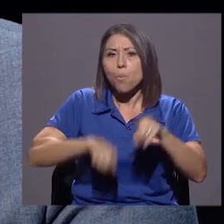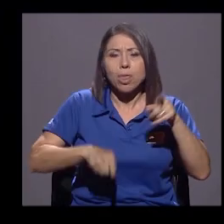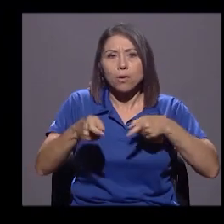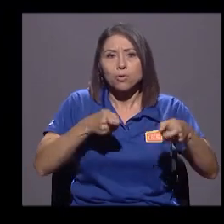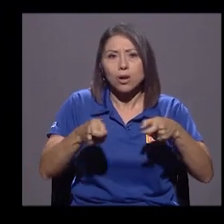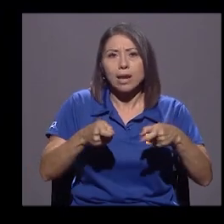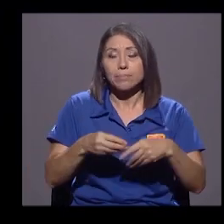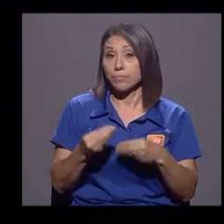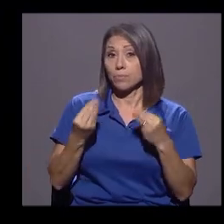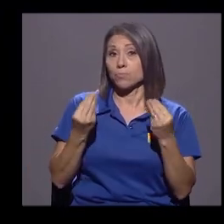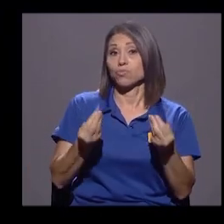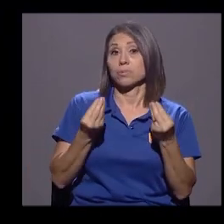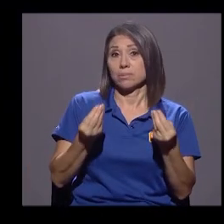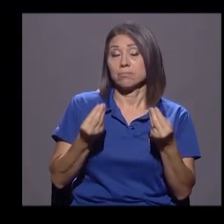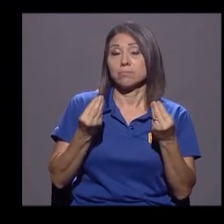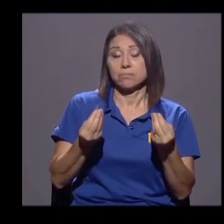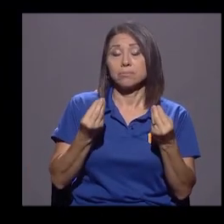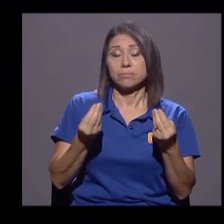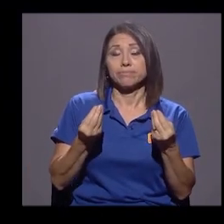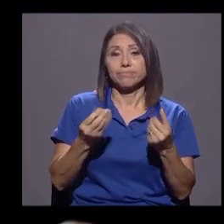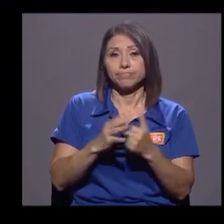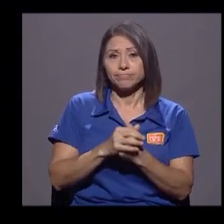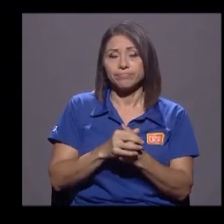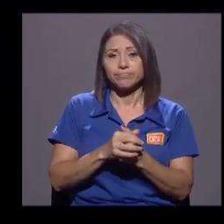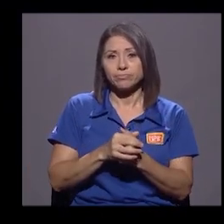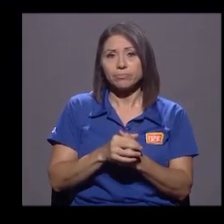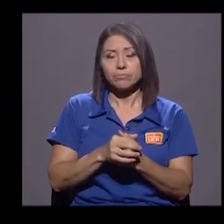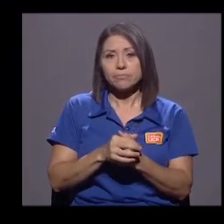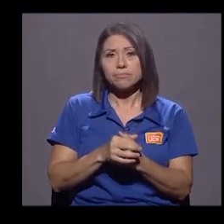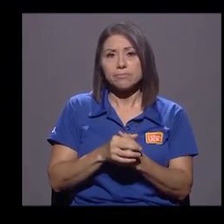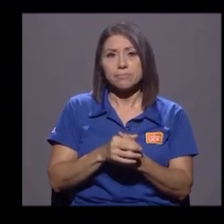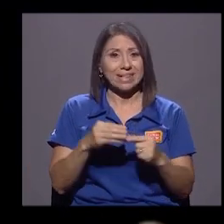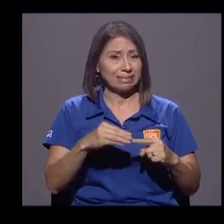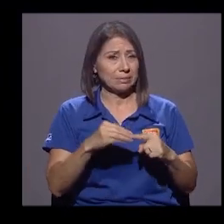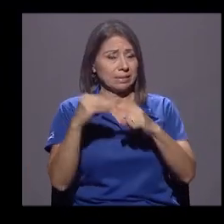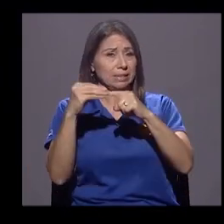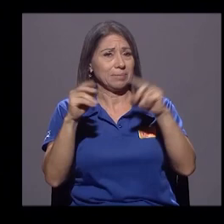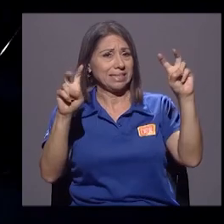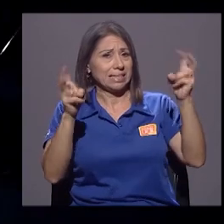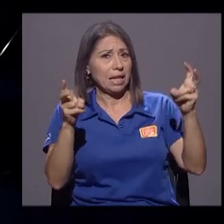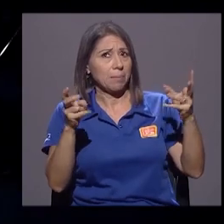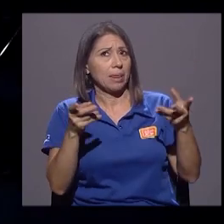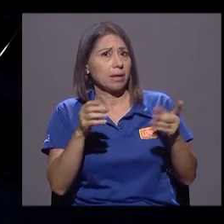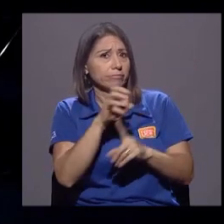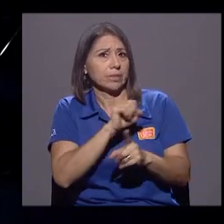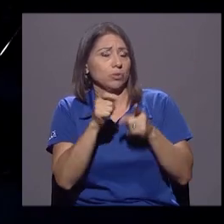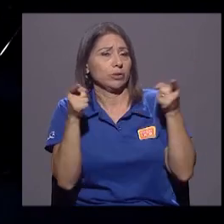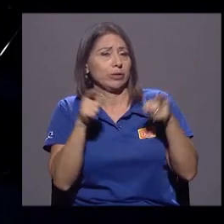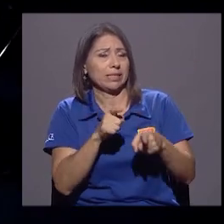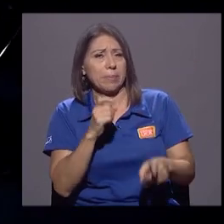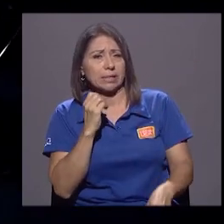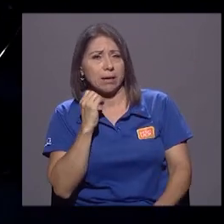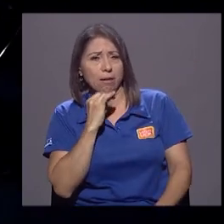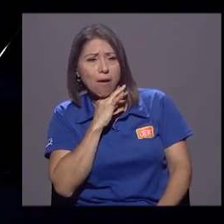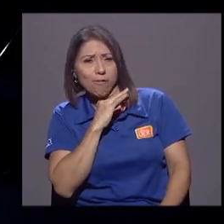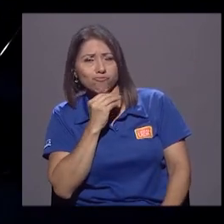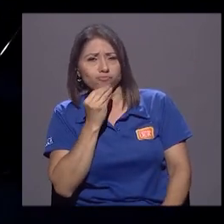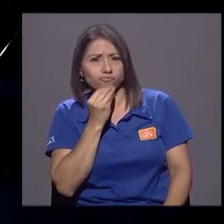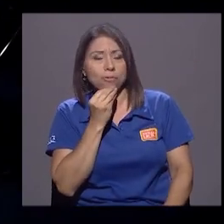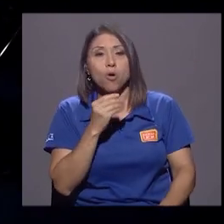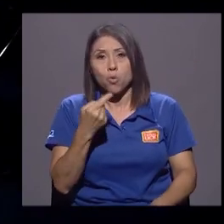Muchas, muchas, ciertamente. Sobre todo en materia de irregularidad, ¿verdad? Que uno le podría